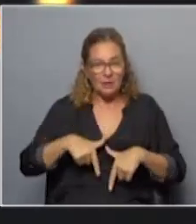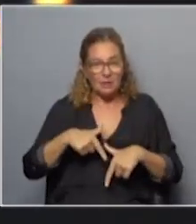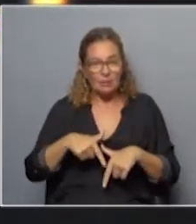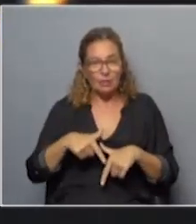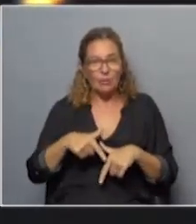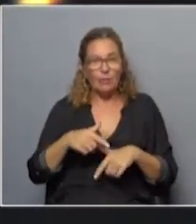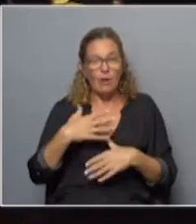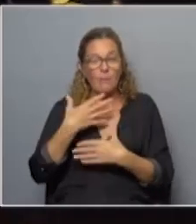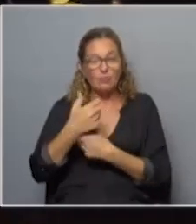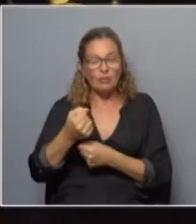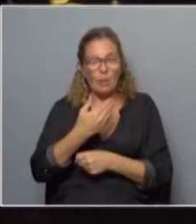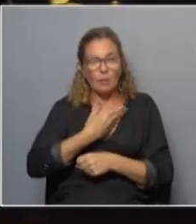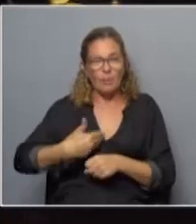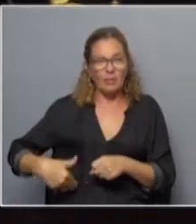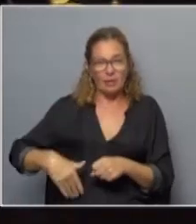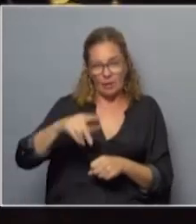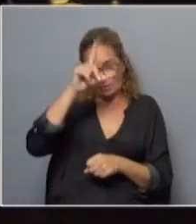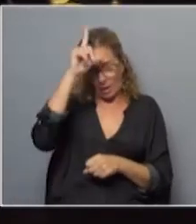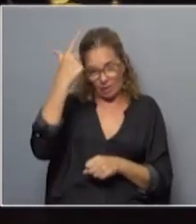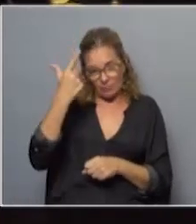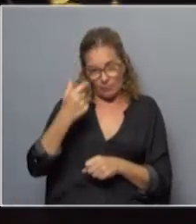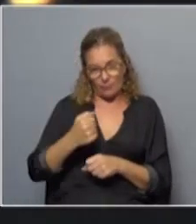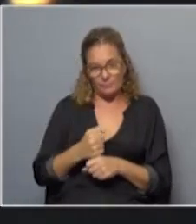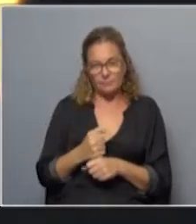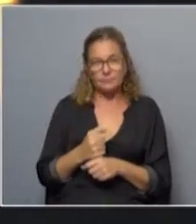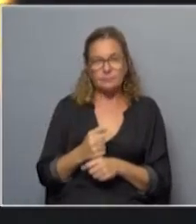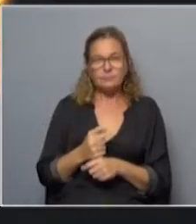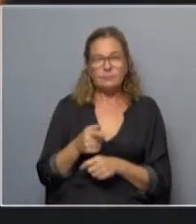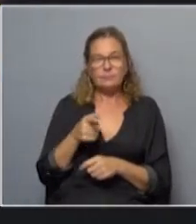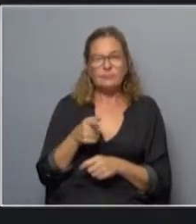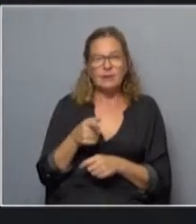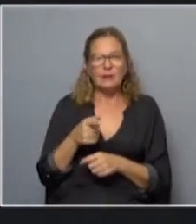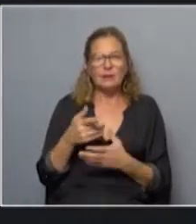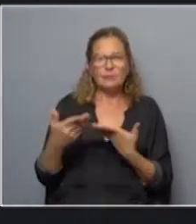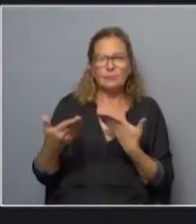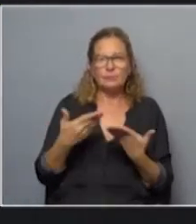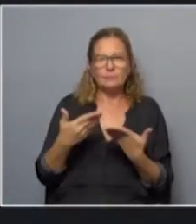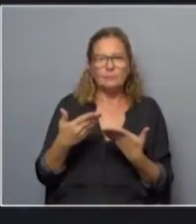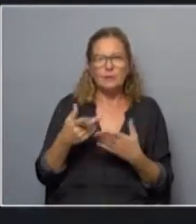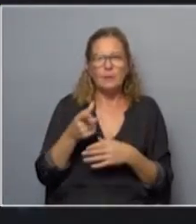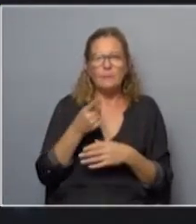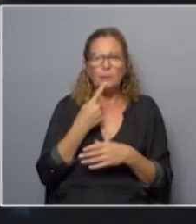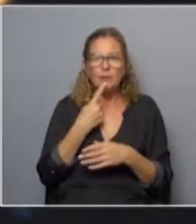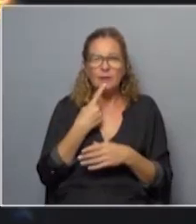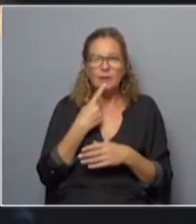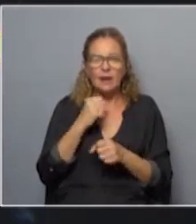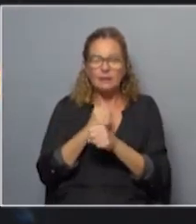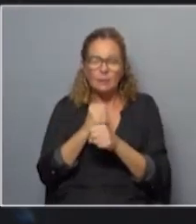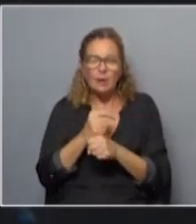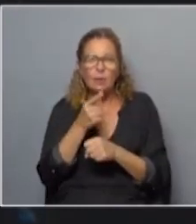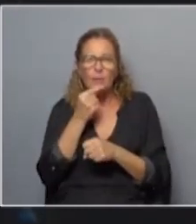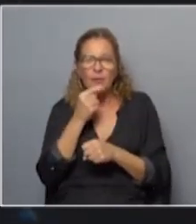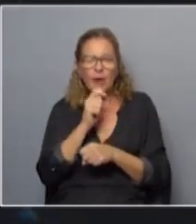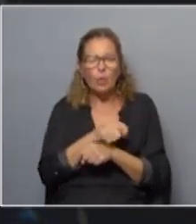fue respaldado por el presidente Luis Lacalle Pou en esta relación entre política accionar policial y